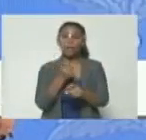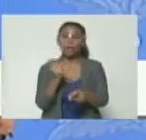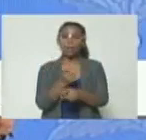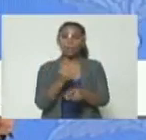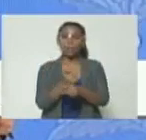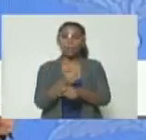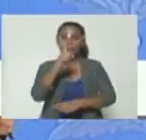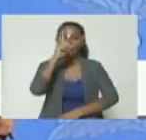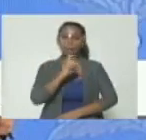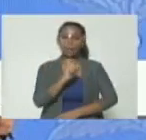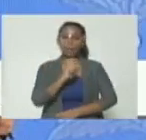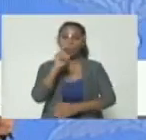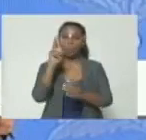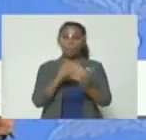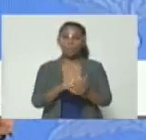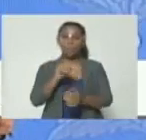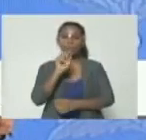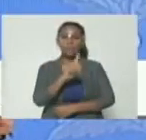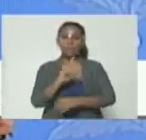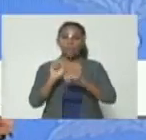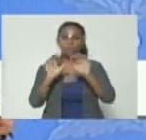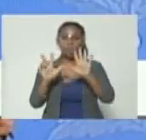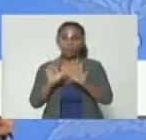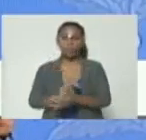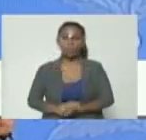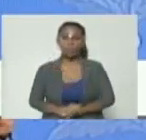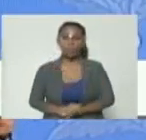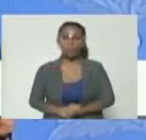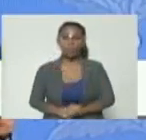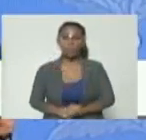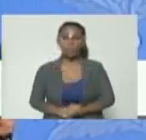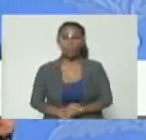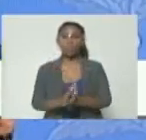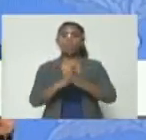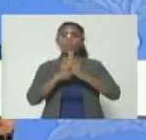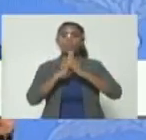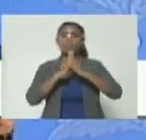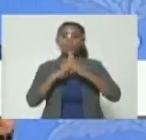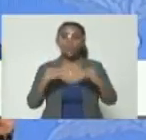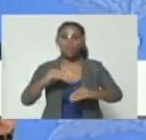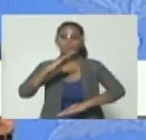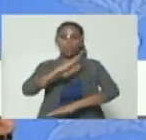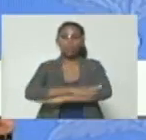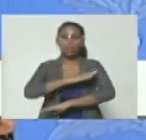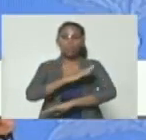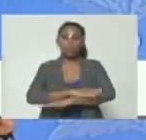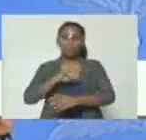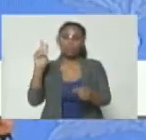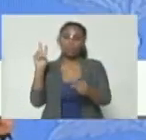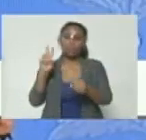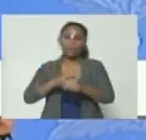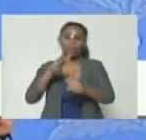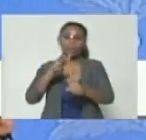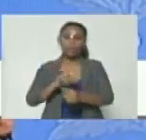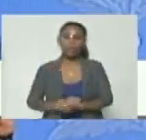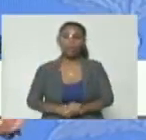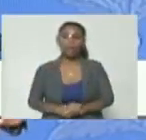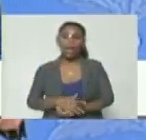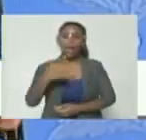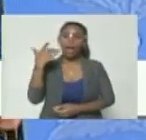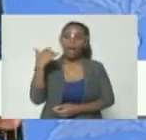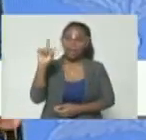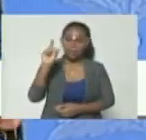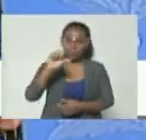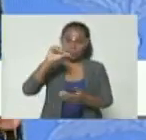del año 2018, todas las acciones violentas tienen su